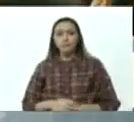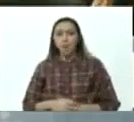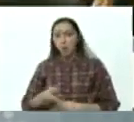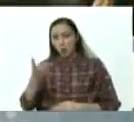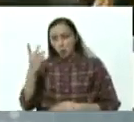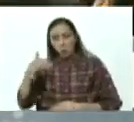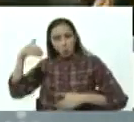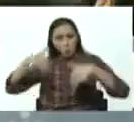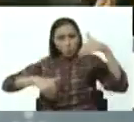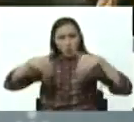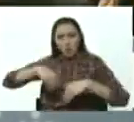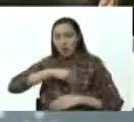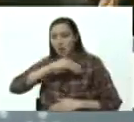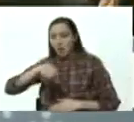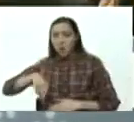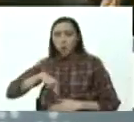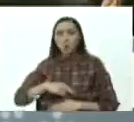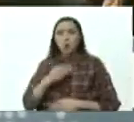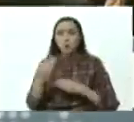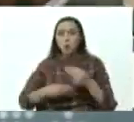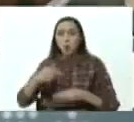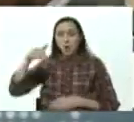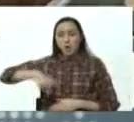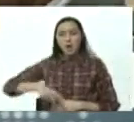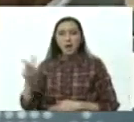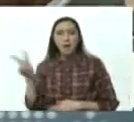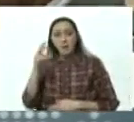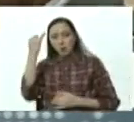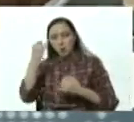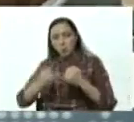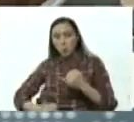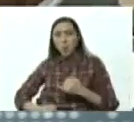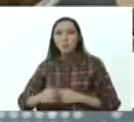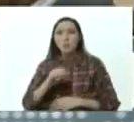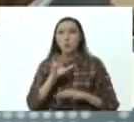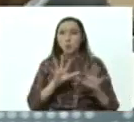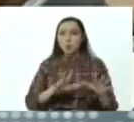elecciones que hemos hecho durante estas últimas décadas.